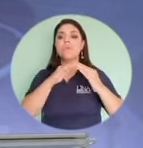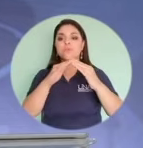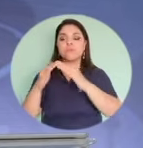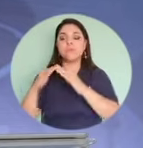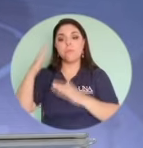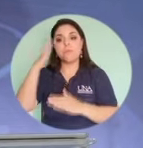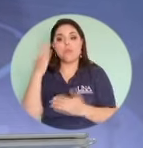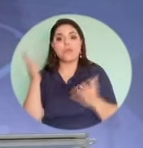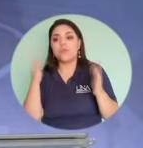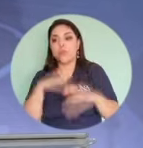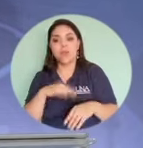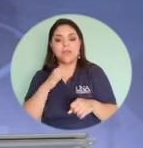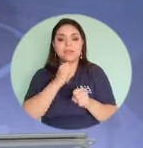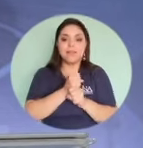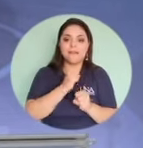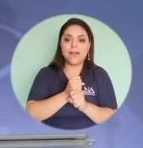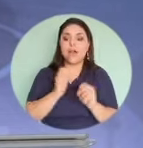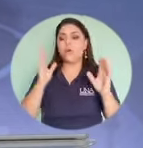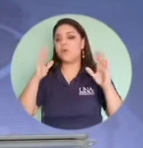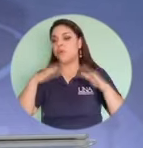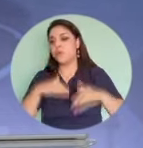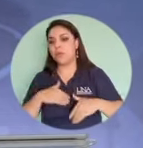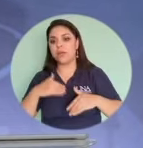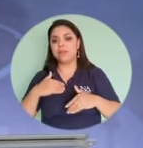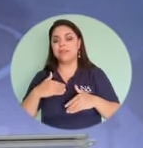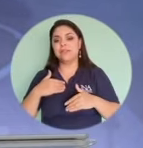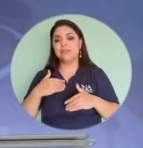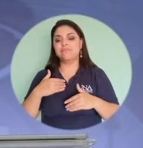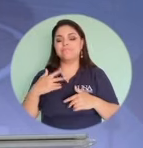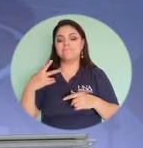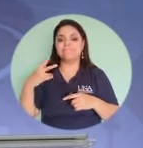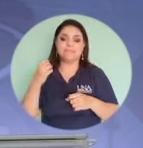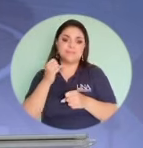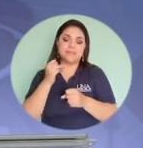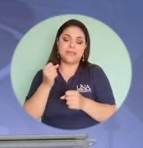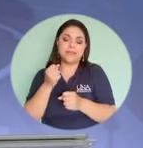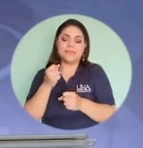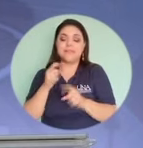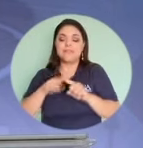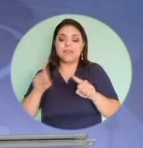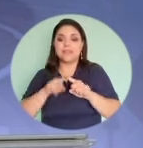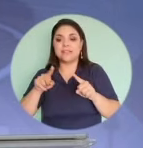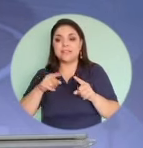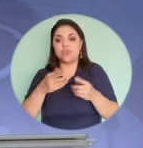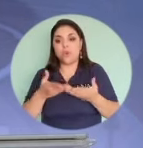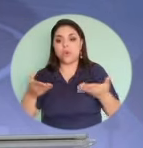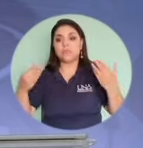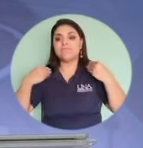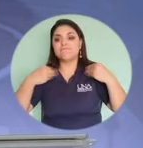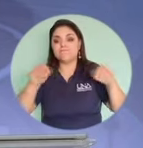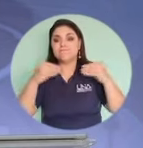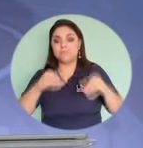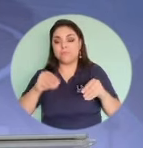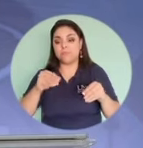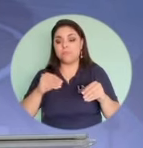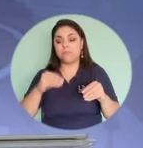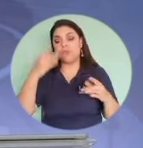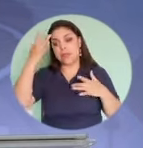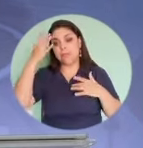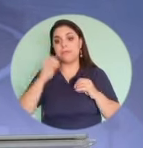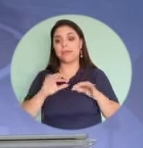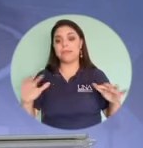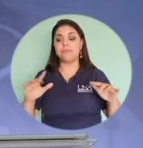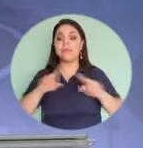tema de la pandemia y el desempleo, pues hay mucha gente vendiendo cosas en diferentes plataformas y pues la gente